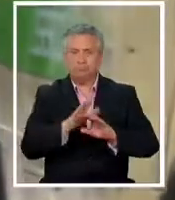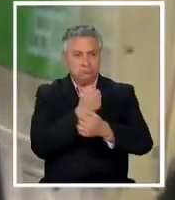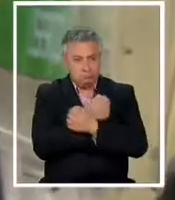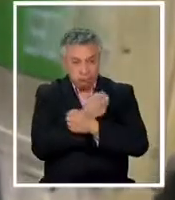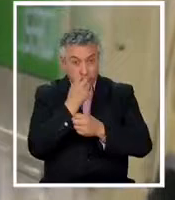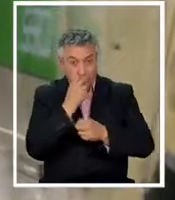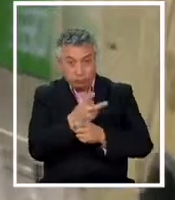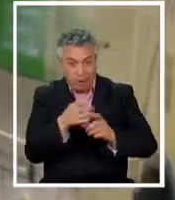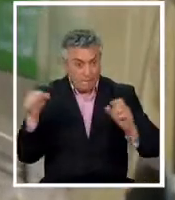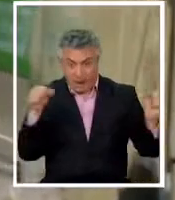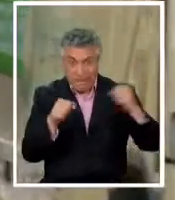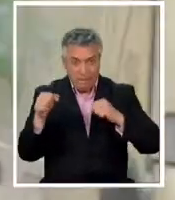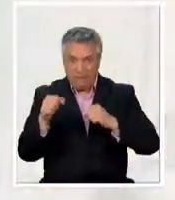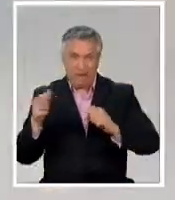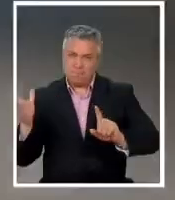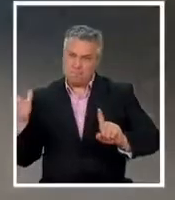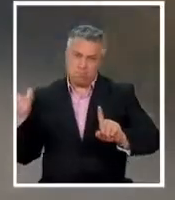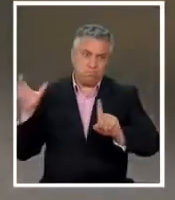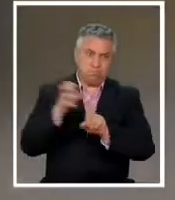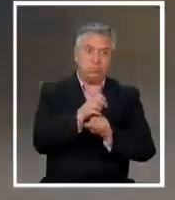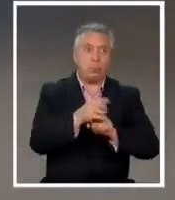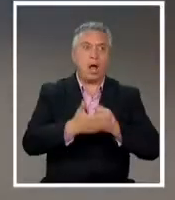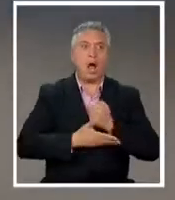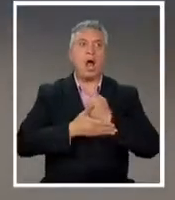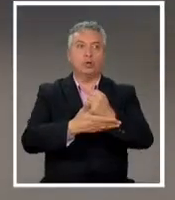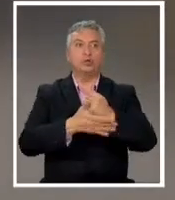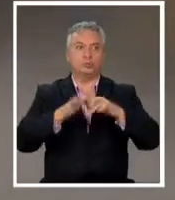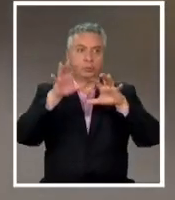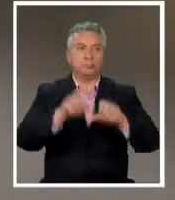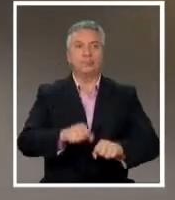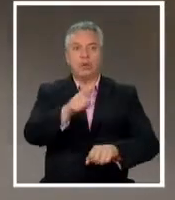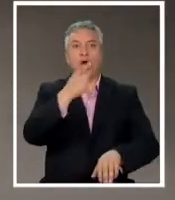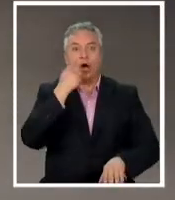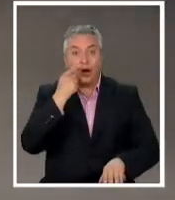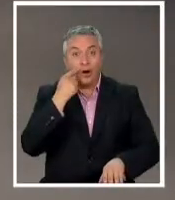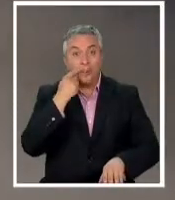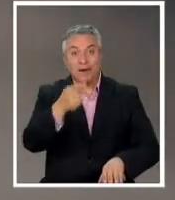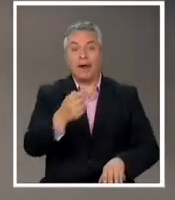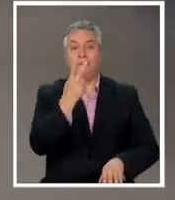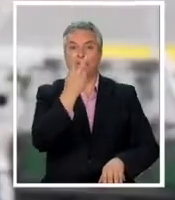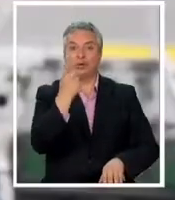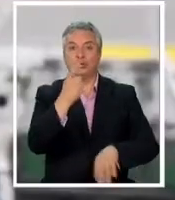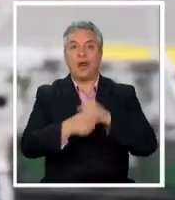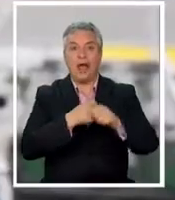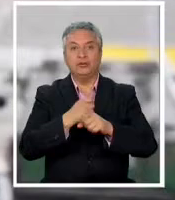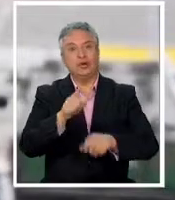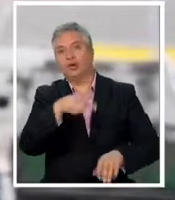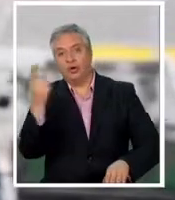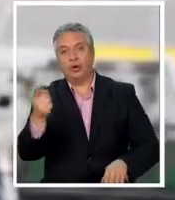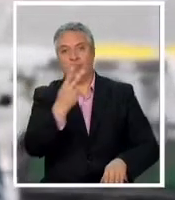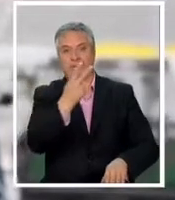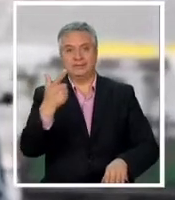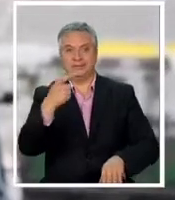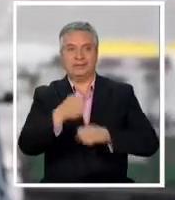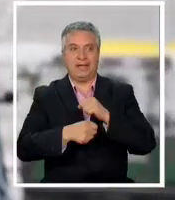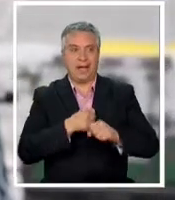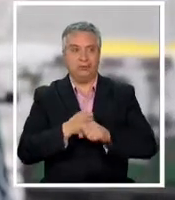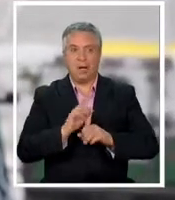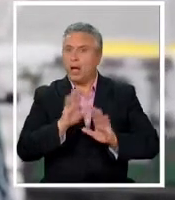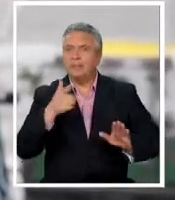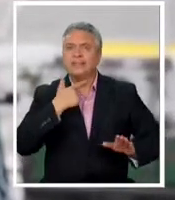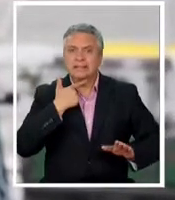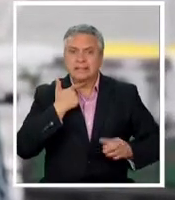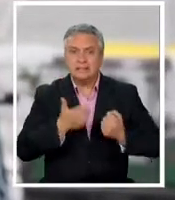los carabineros atacados además ayudaron a reducir a los sujetos de 21 y 27 años el único afán que tienen es ayudar es